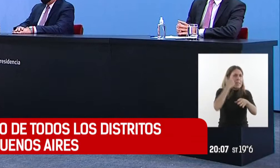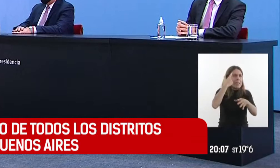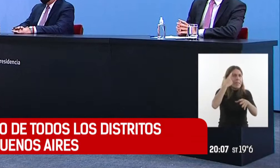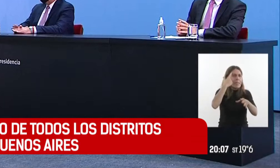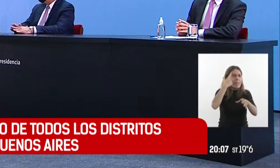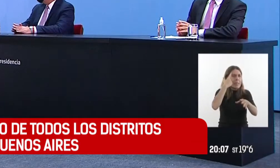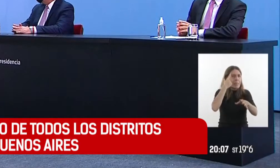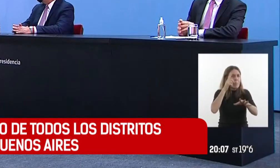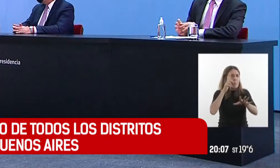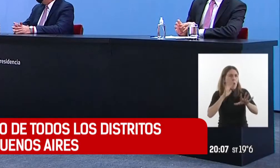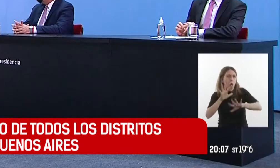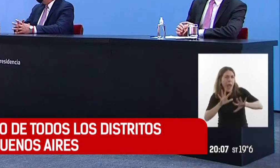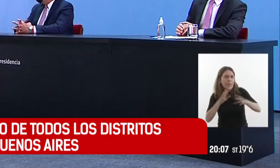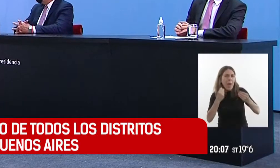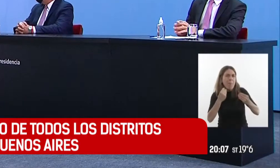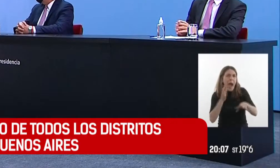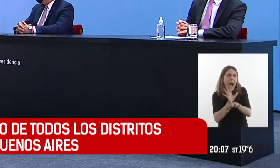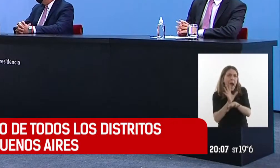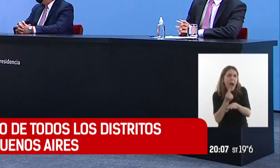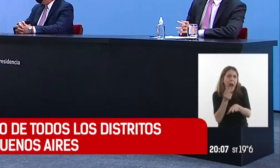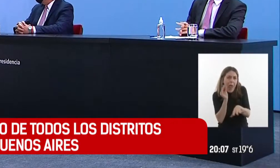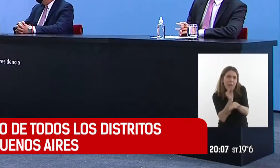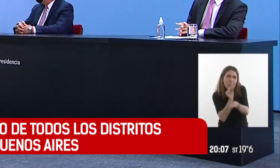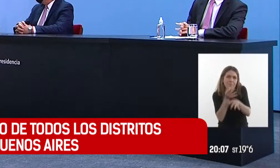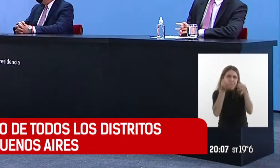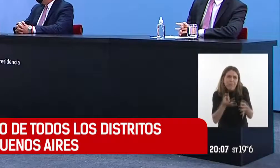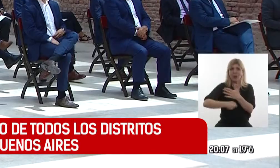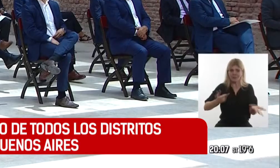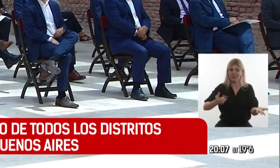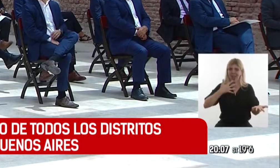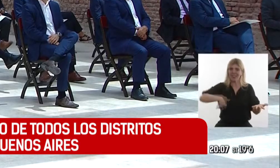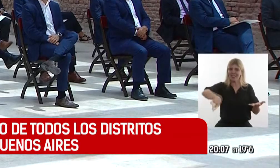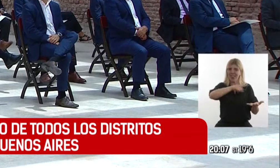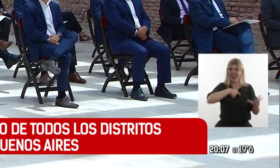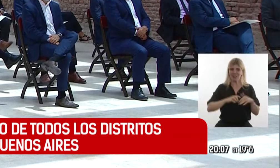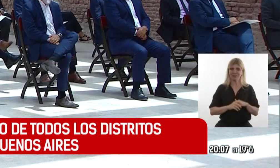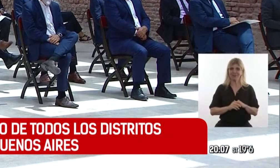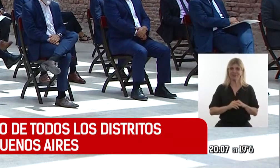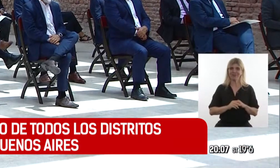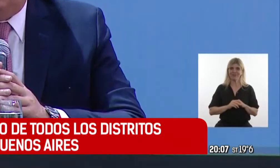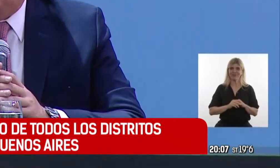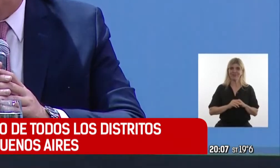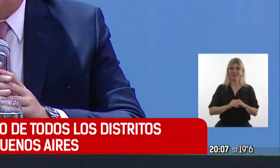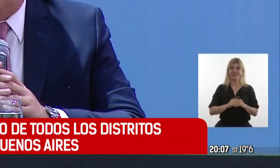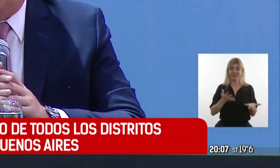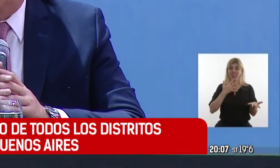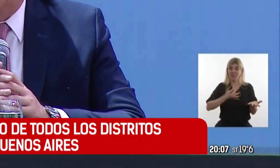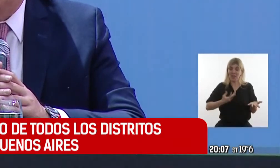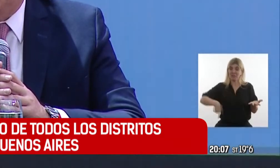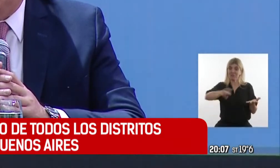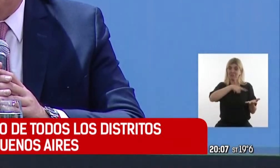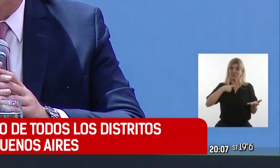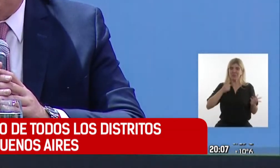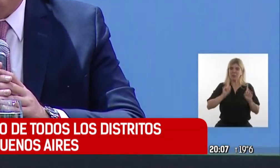que da sustentabilidad, que vuelca recurso a las provincias. De verdad, entendieron lo importante